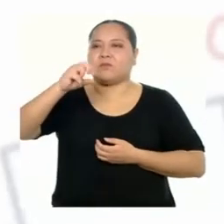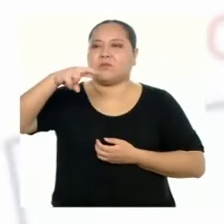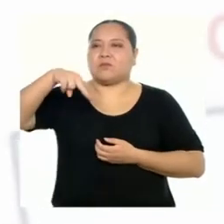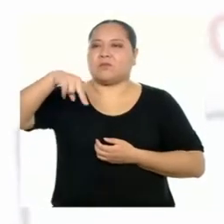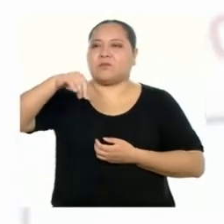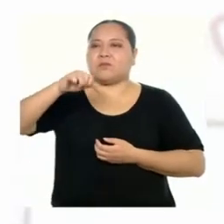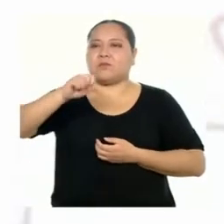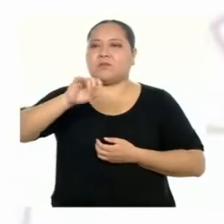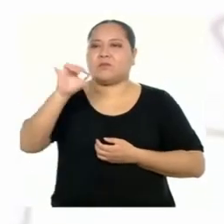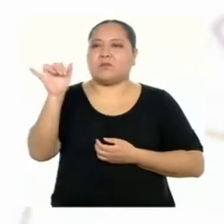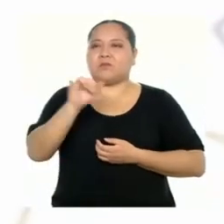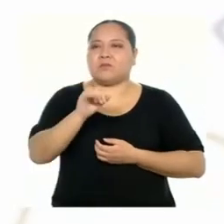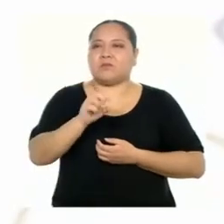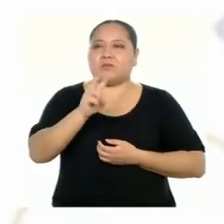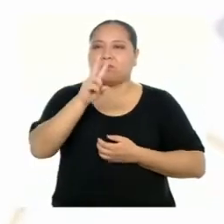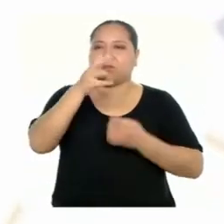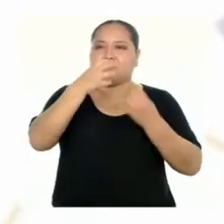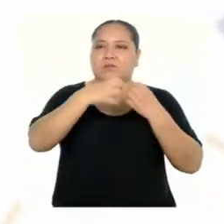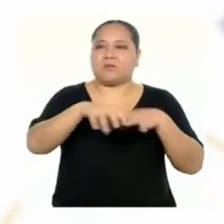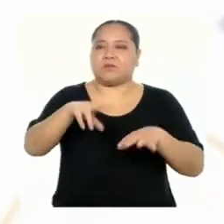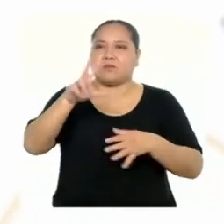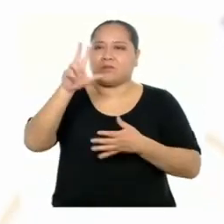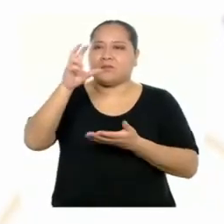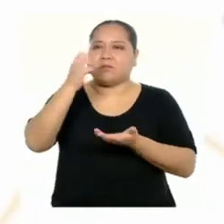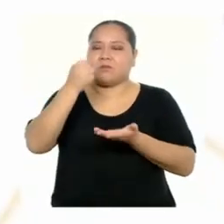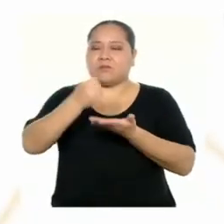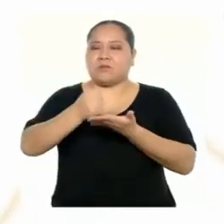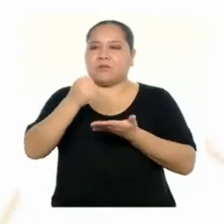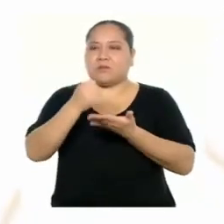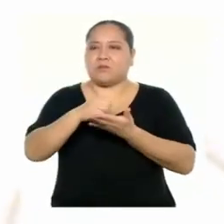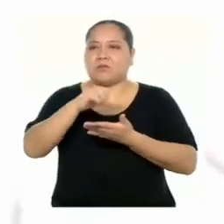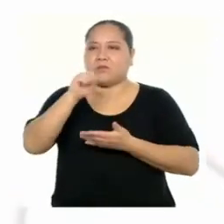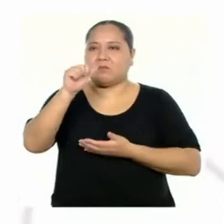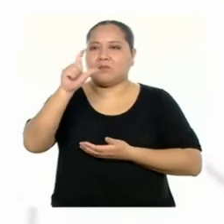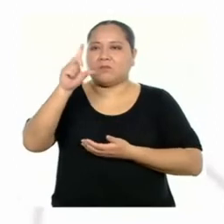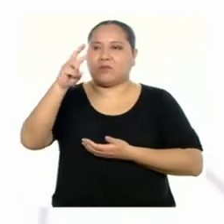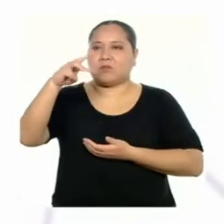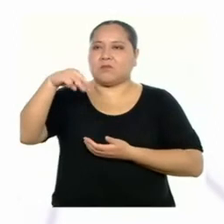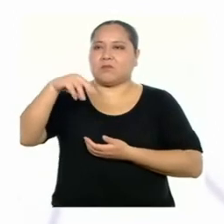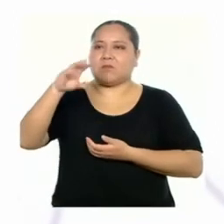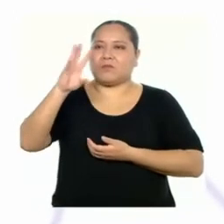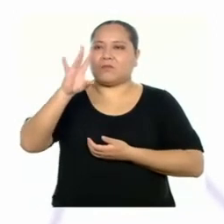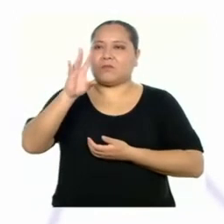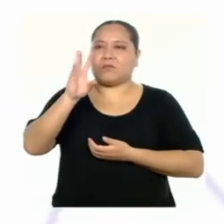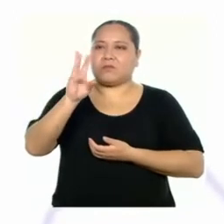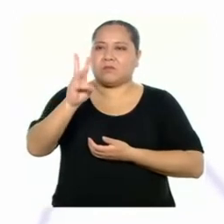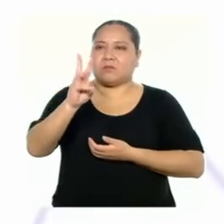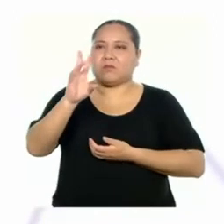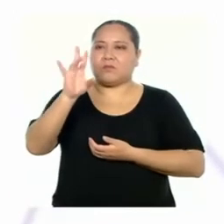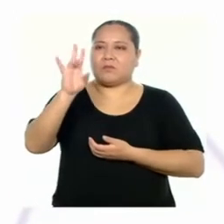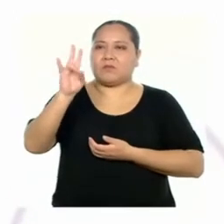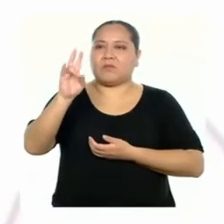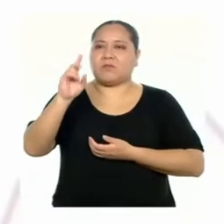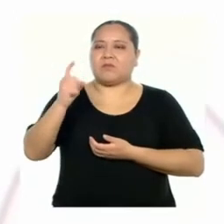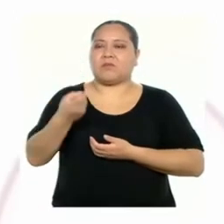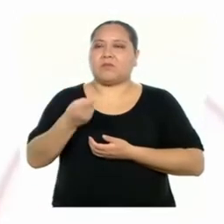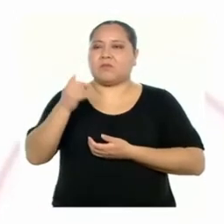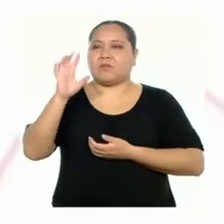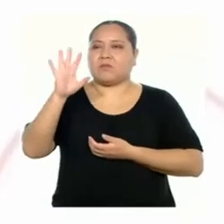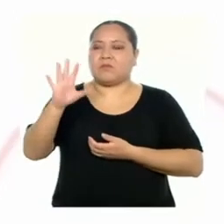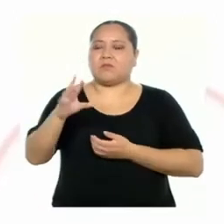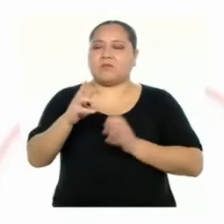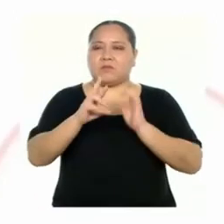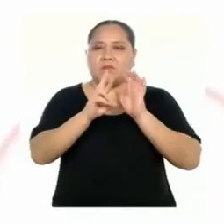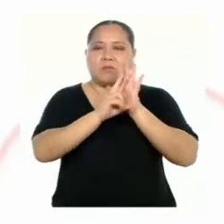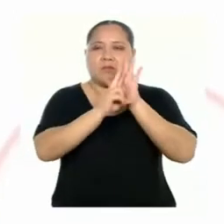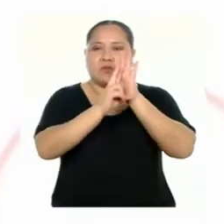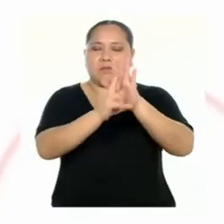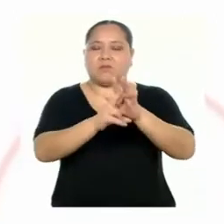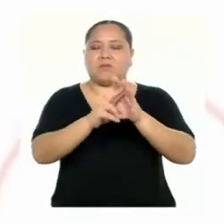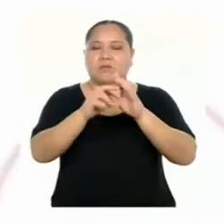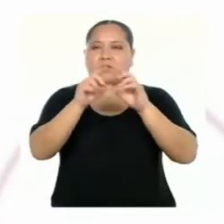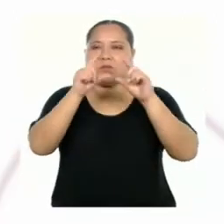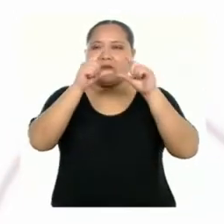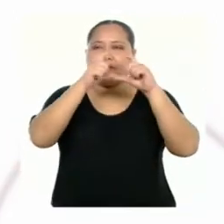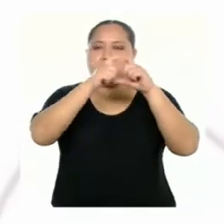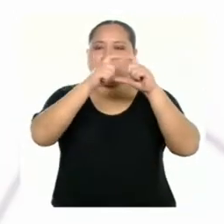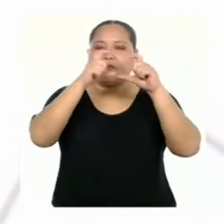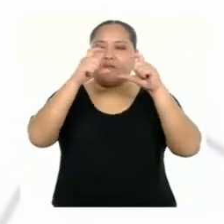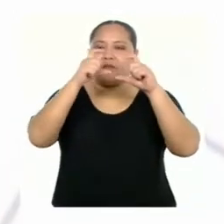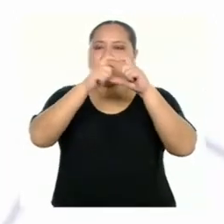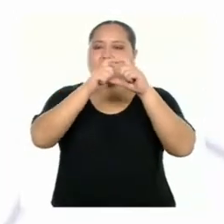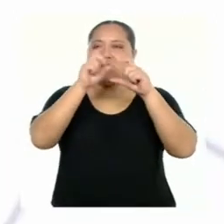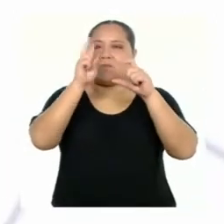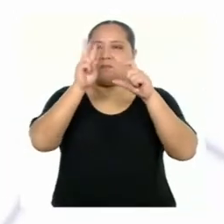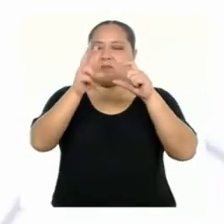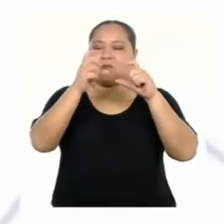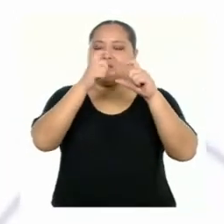dos huevos y tres tazas de almendras es 67,5 gramos. Y lo representamos con dos barras